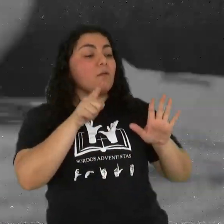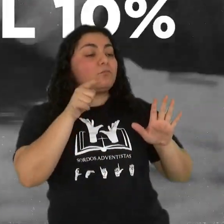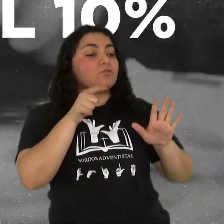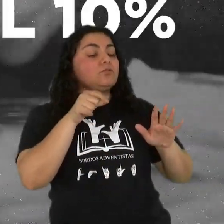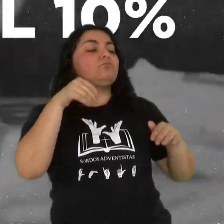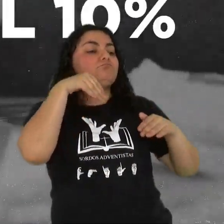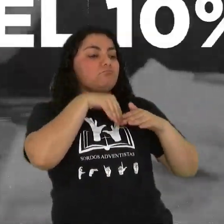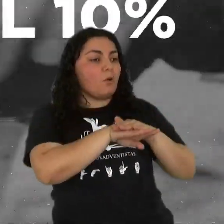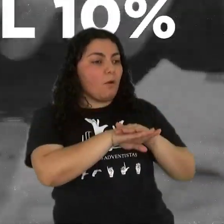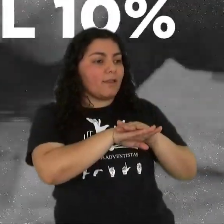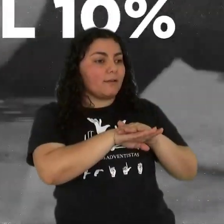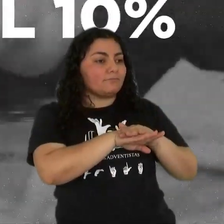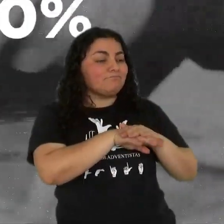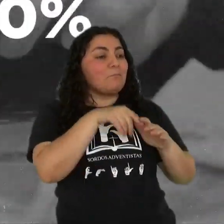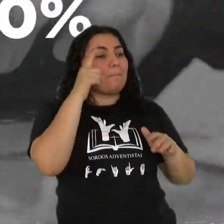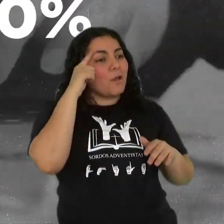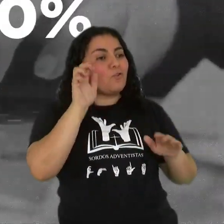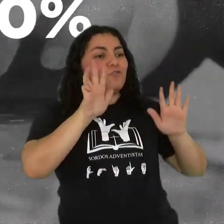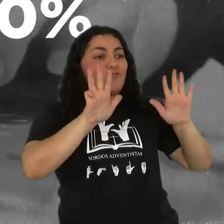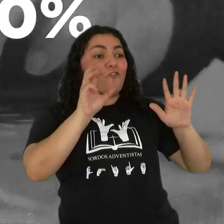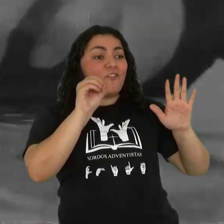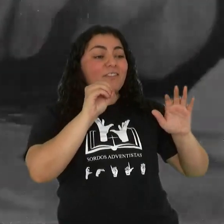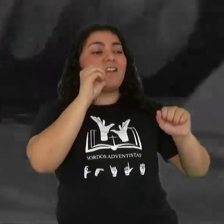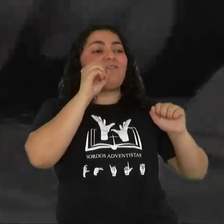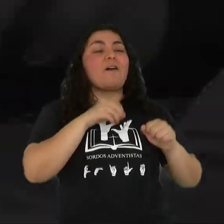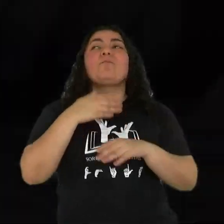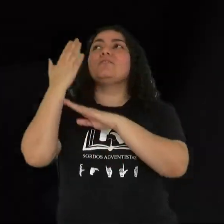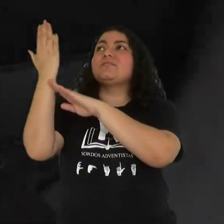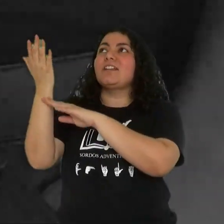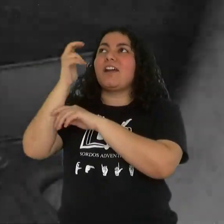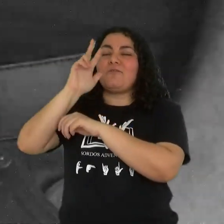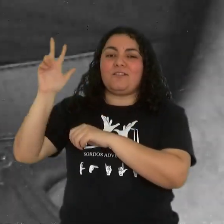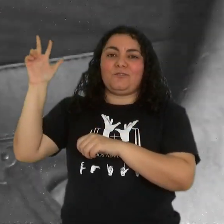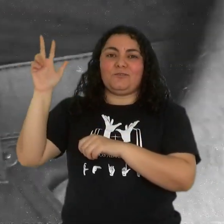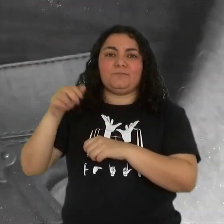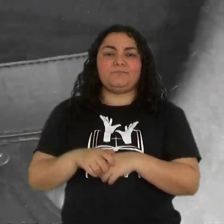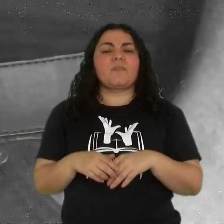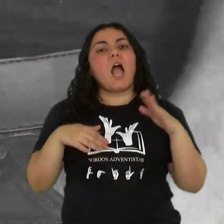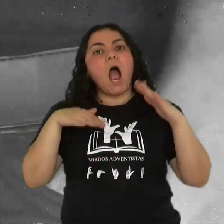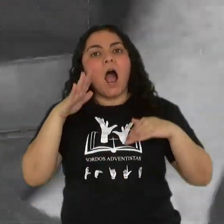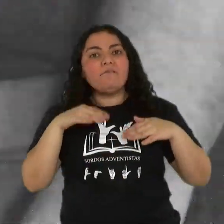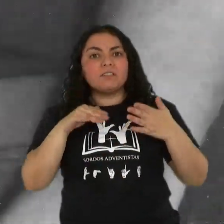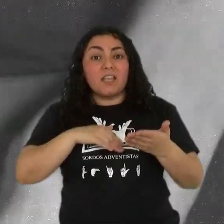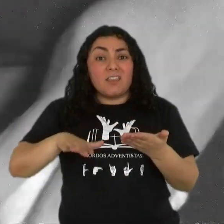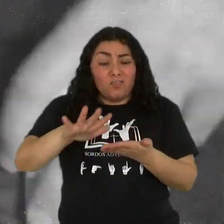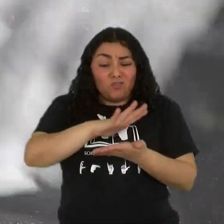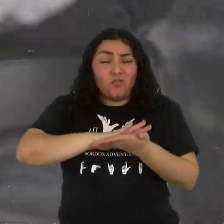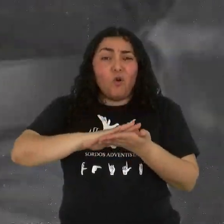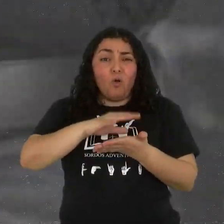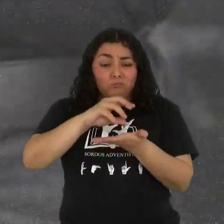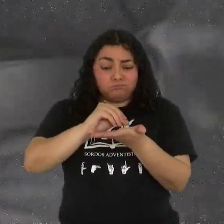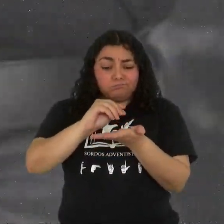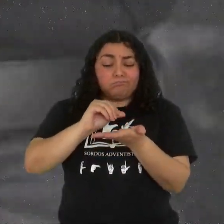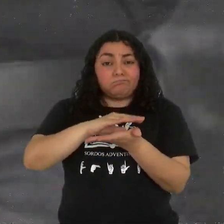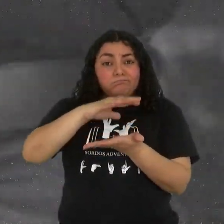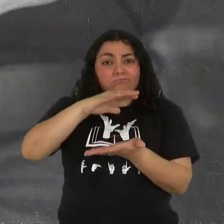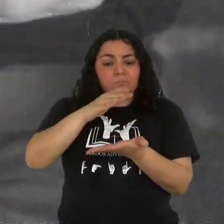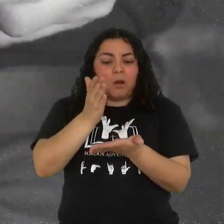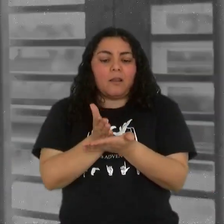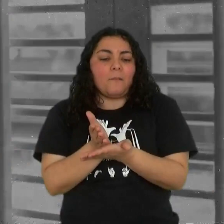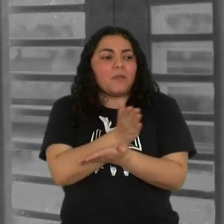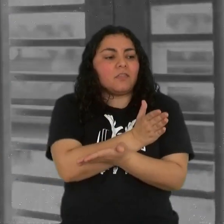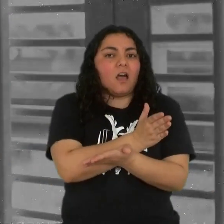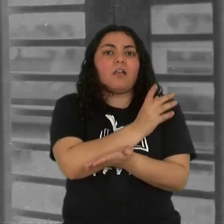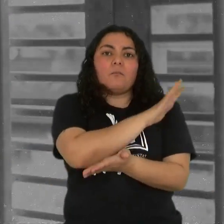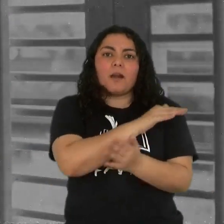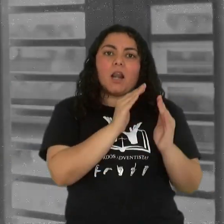bien, guardemos el 10% y demos el 90%. A veces daba la mitad dependiendo de la necesidad de la obra